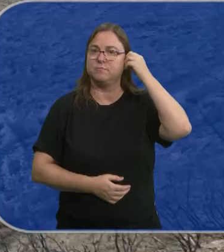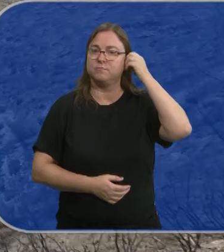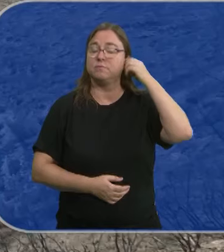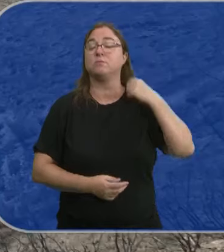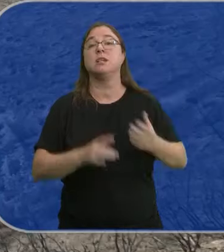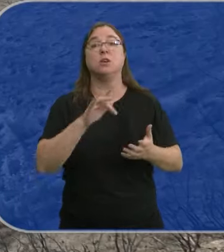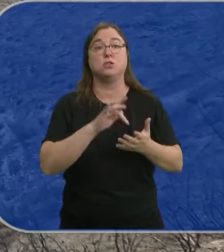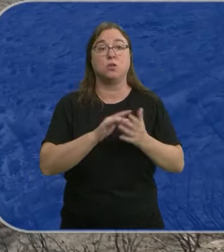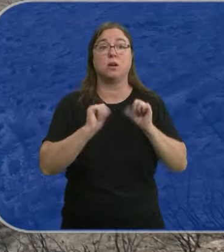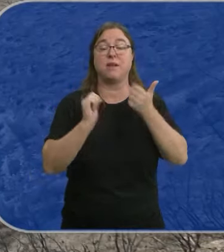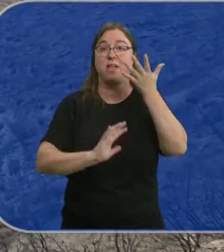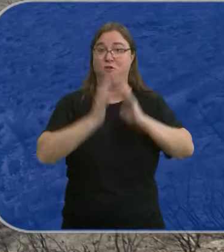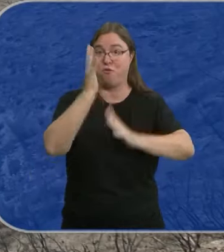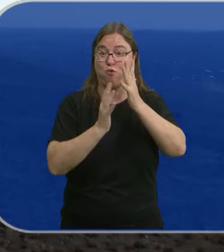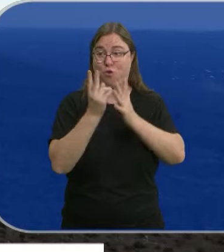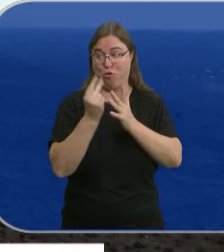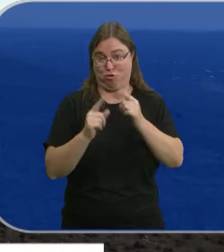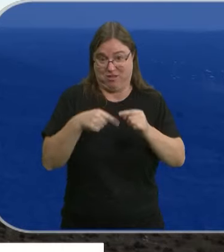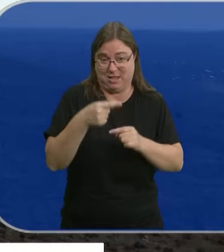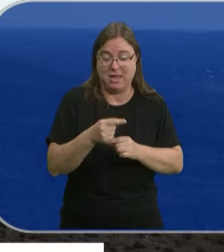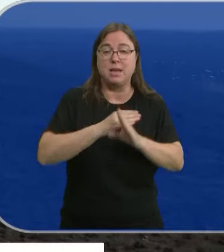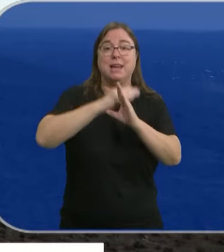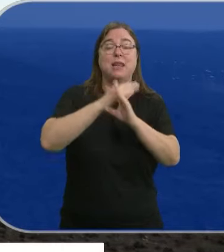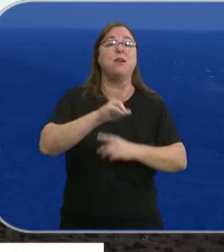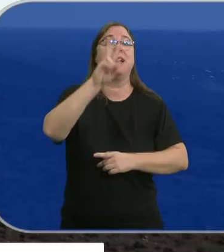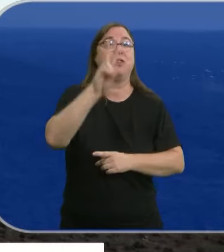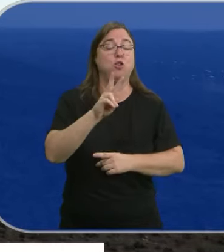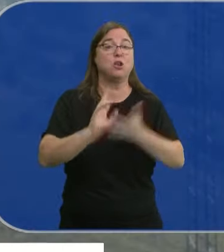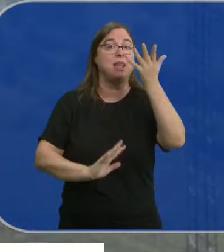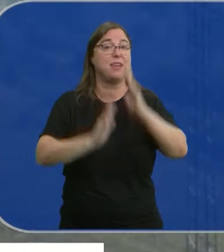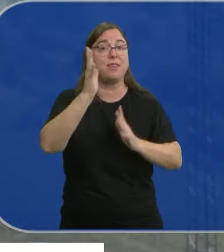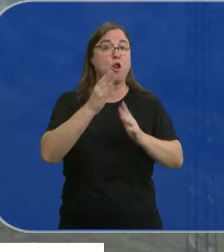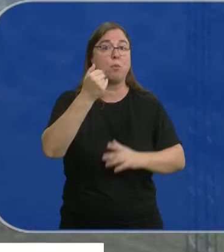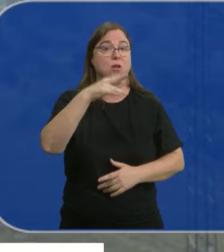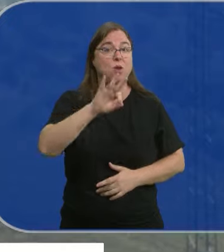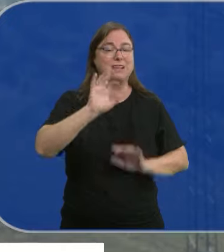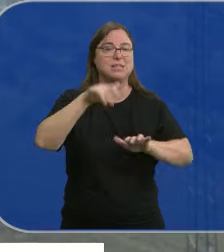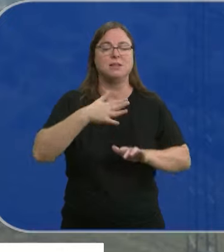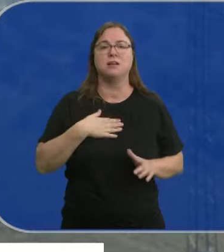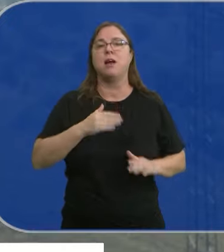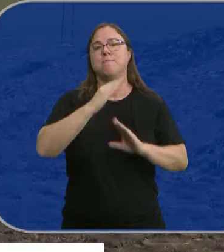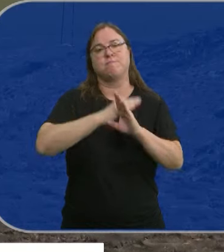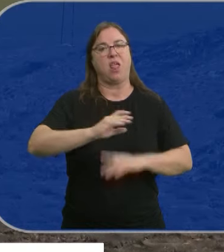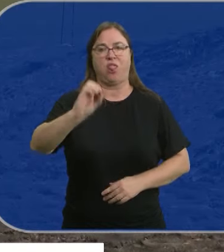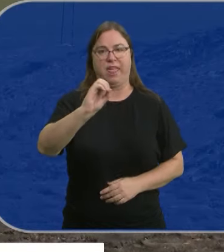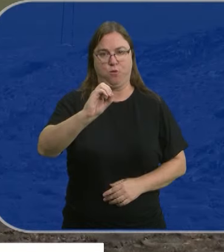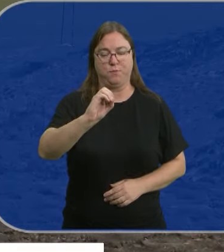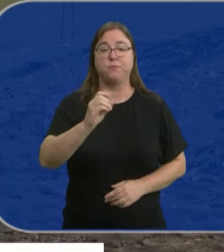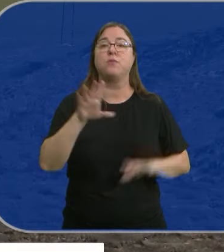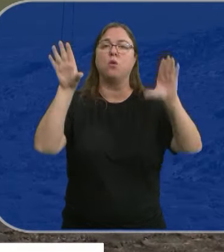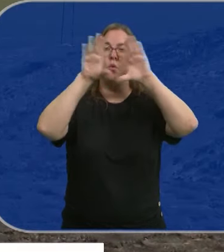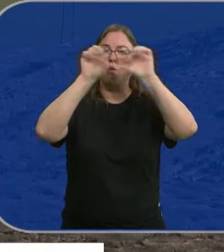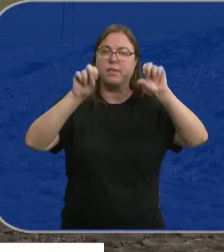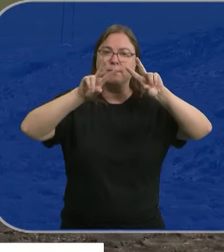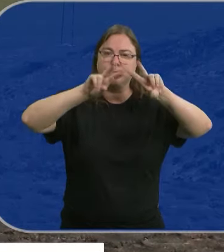Dos días después de iniciarse el fuego y tras haber alcanzado el nivel 2 de peligrosidad, el incendio de Brañuelas en León ya se encuentra en nivel 0. La Guardia